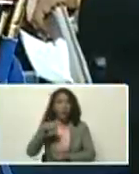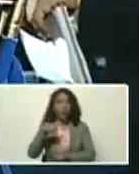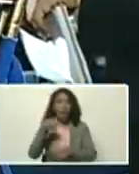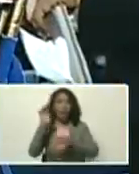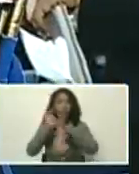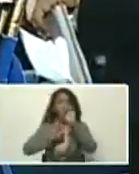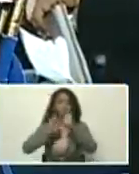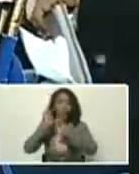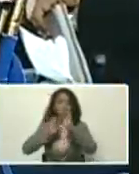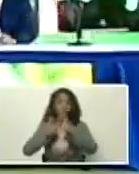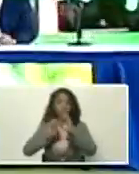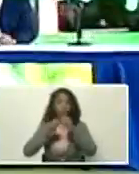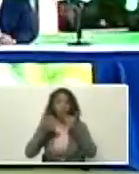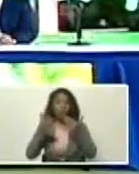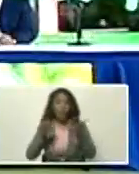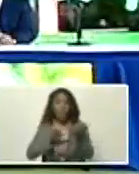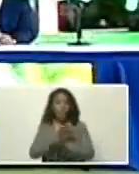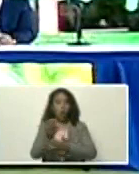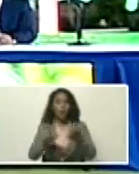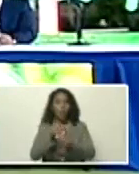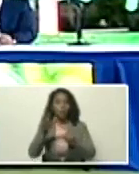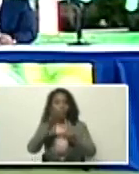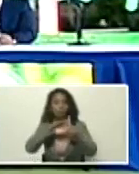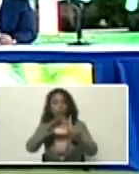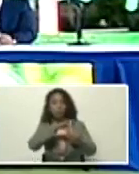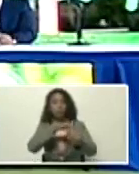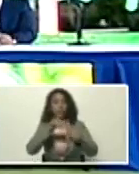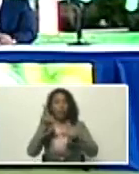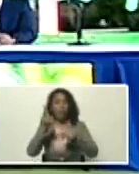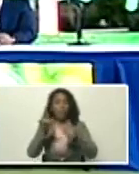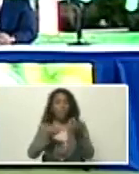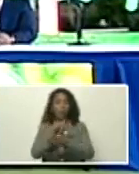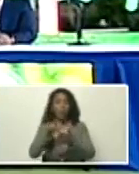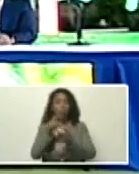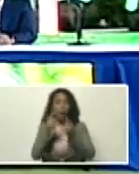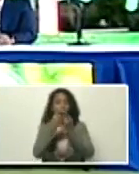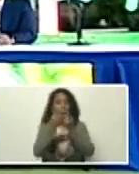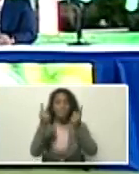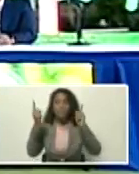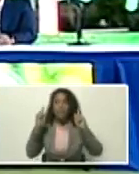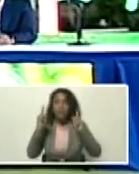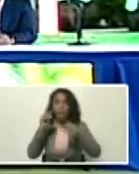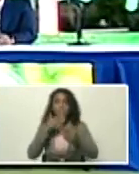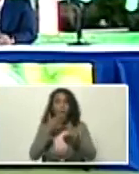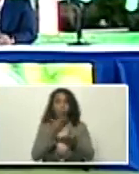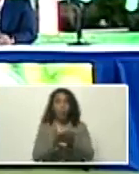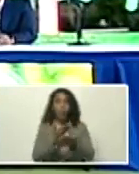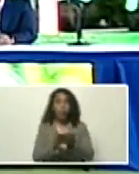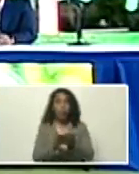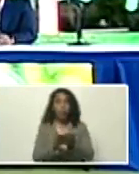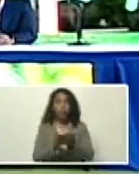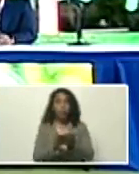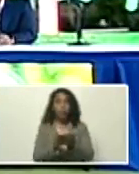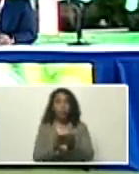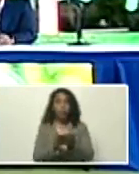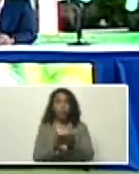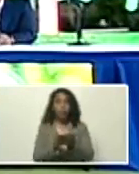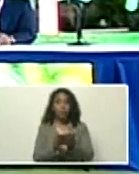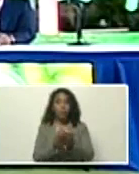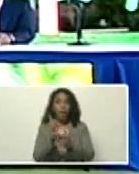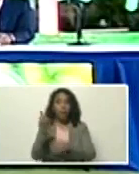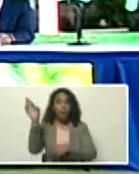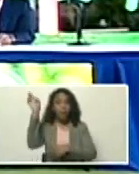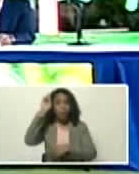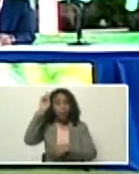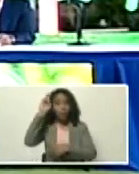evaluación, de la crisis, la amenaza, de la crisis climática, y proponen, por tal razón,